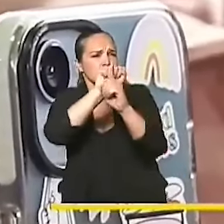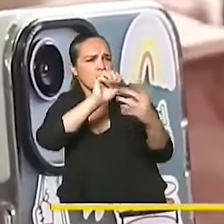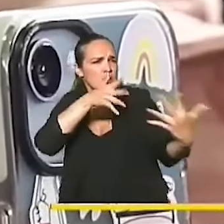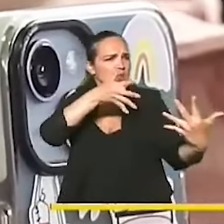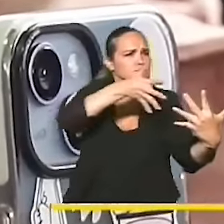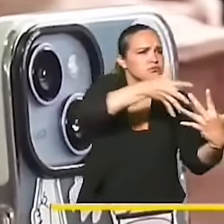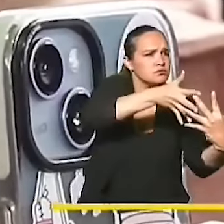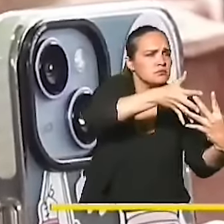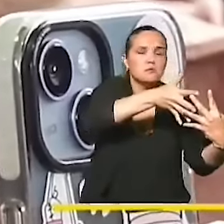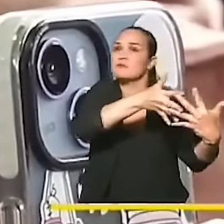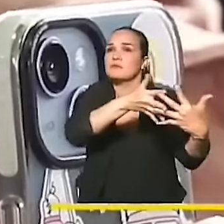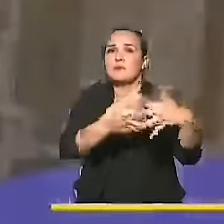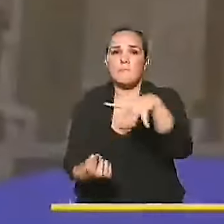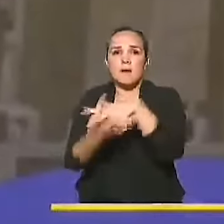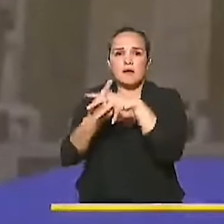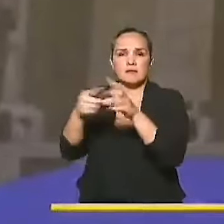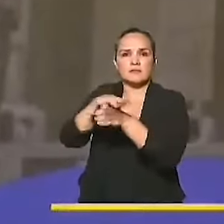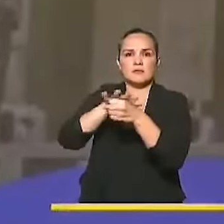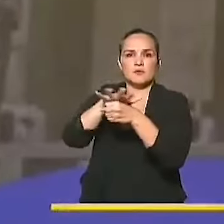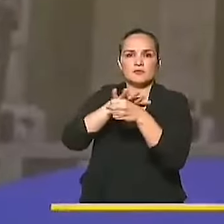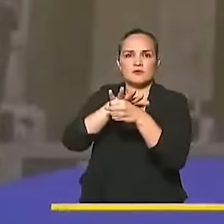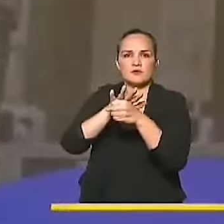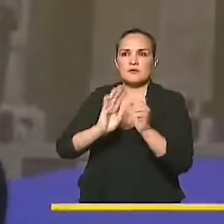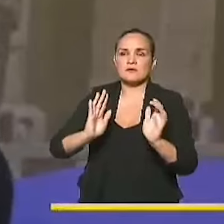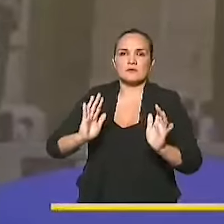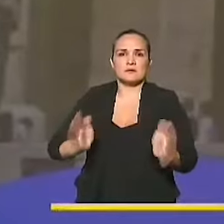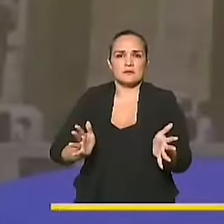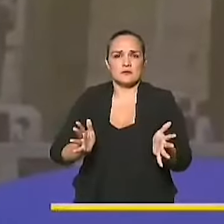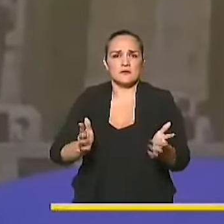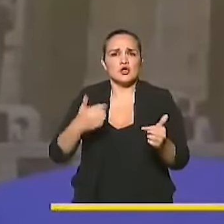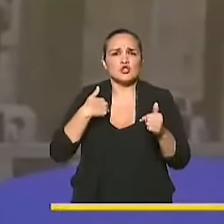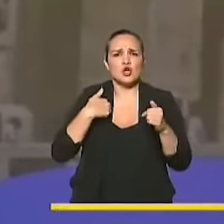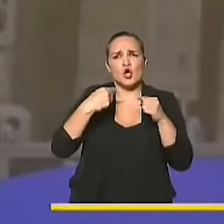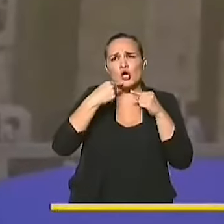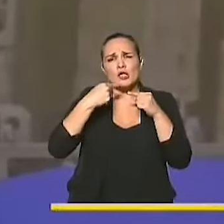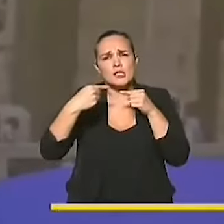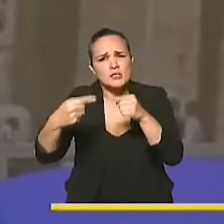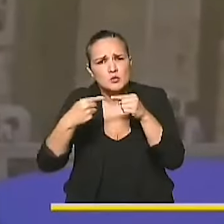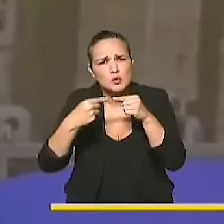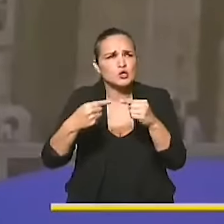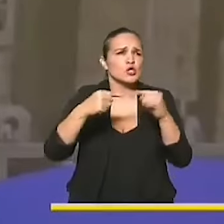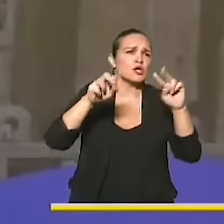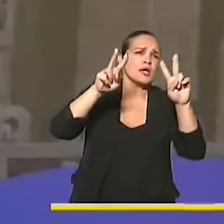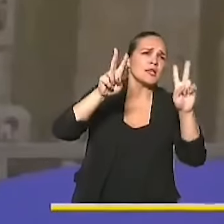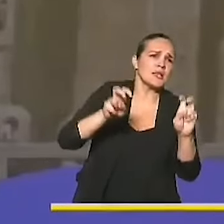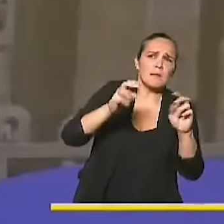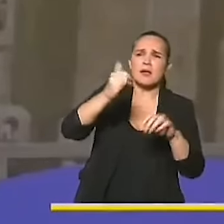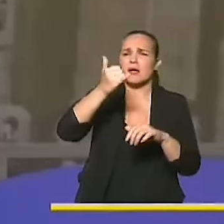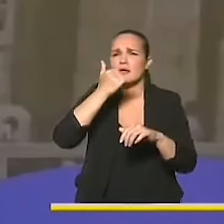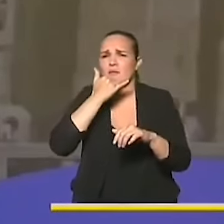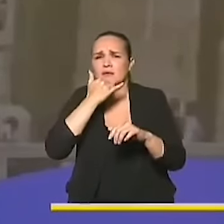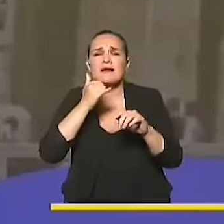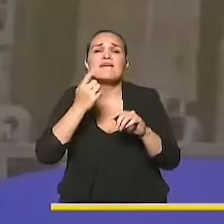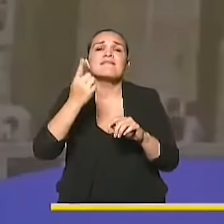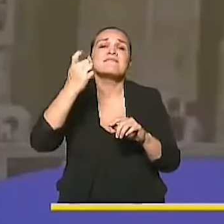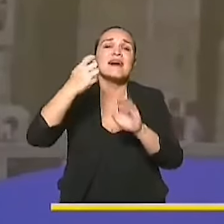nos encontramos con esta situación. Y bien, no voy a discutir aquí sobre el fondo, porque todavía